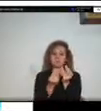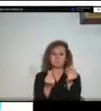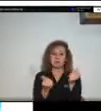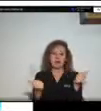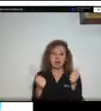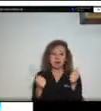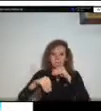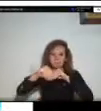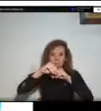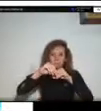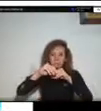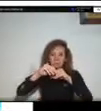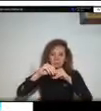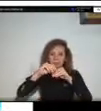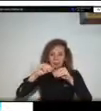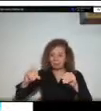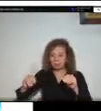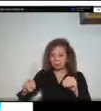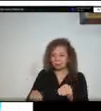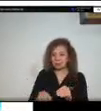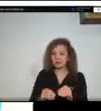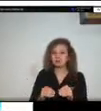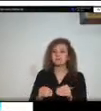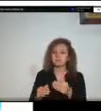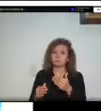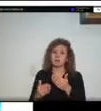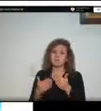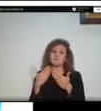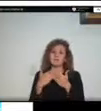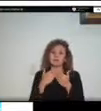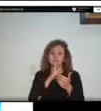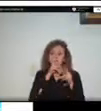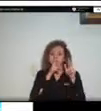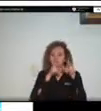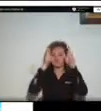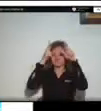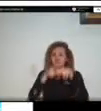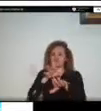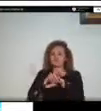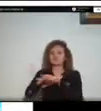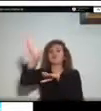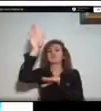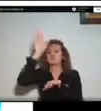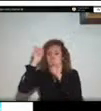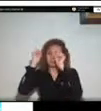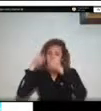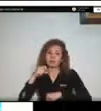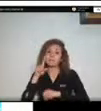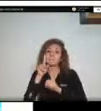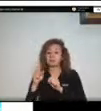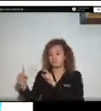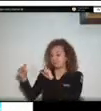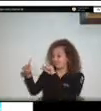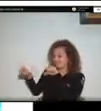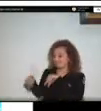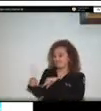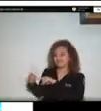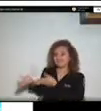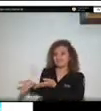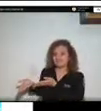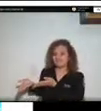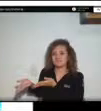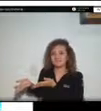de fácilmente son fácilmente lavados en este caso en la figura vemos como en la margen